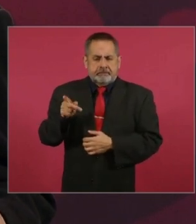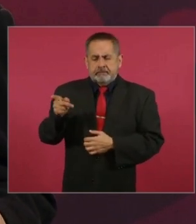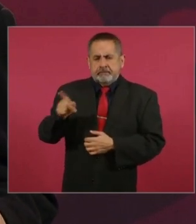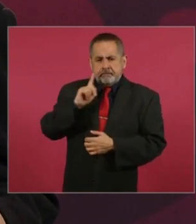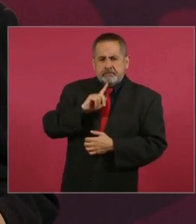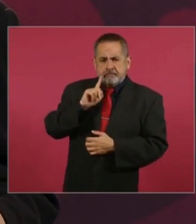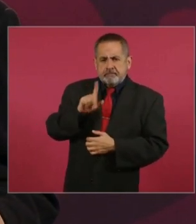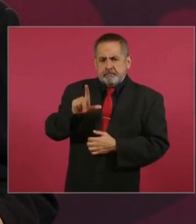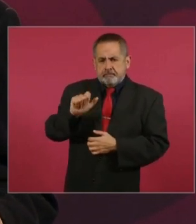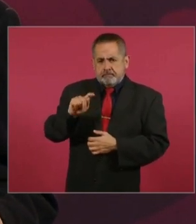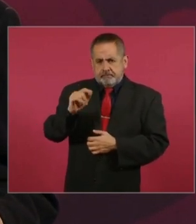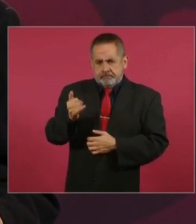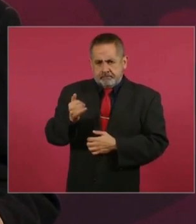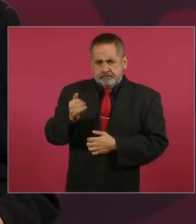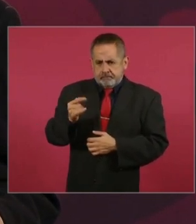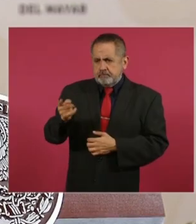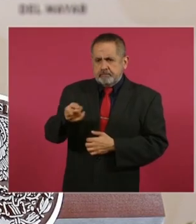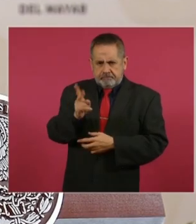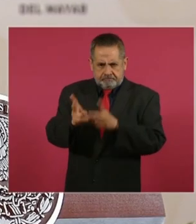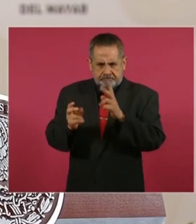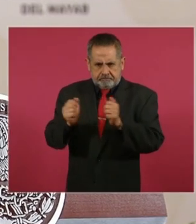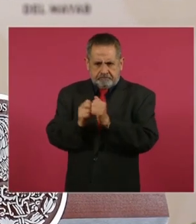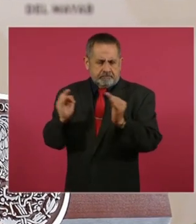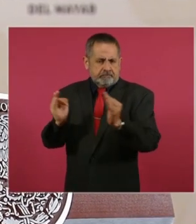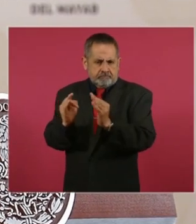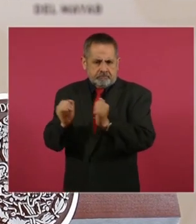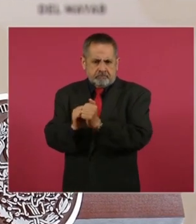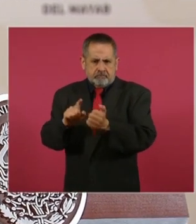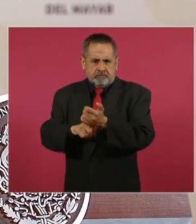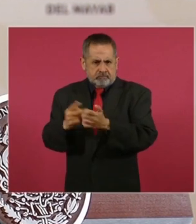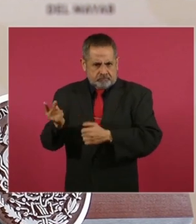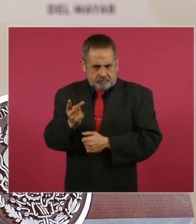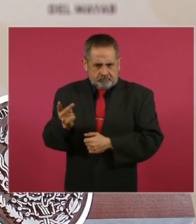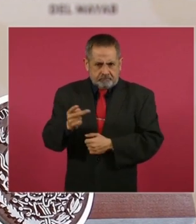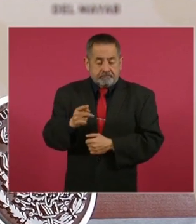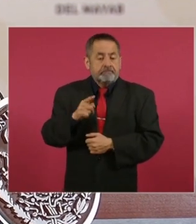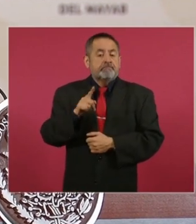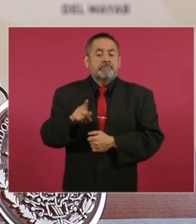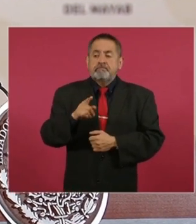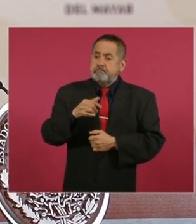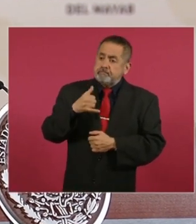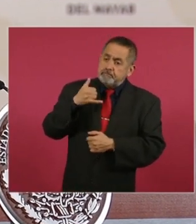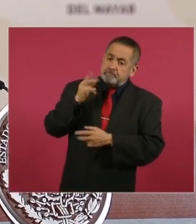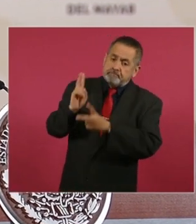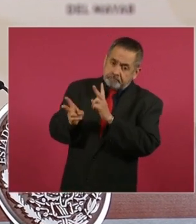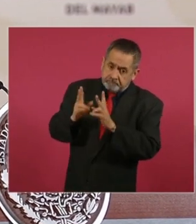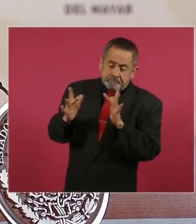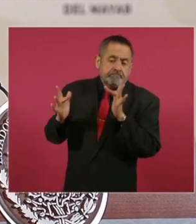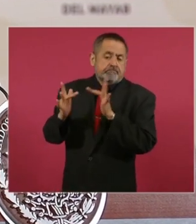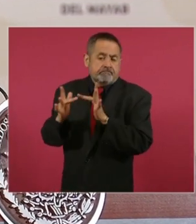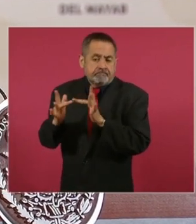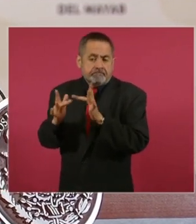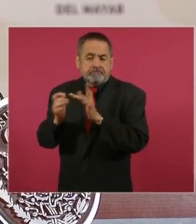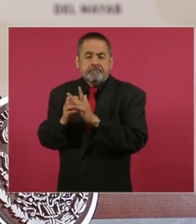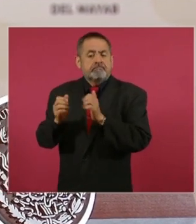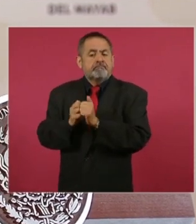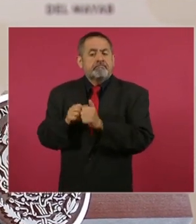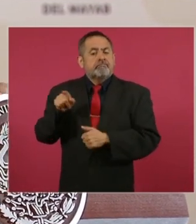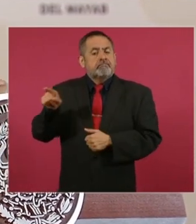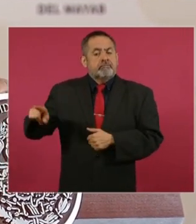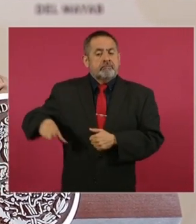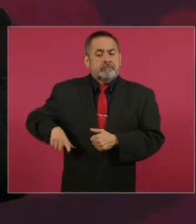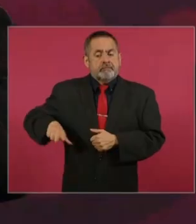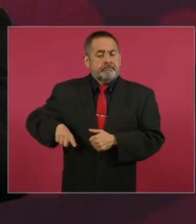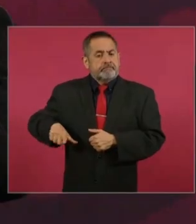a Leti Ramírez, que te atienda y que se hable con el